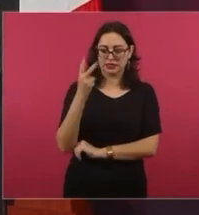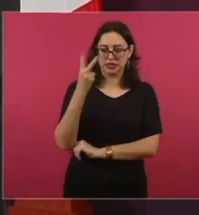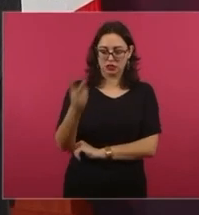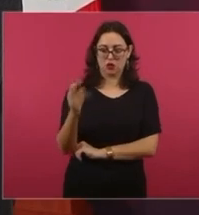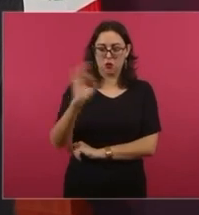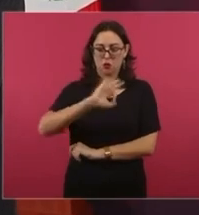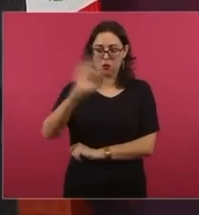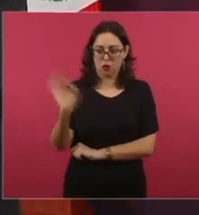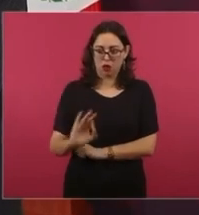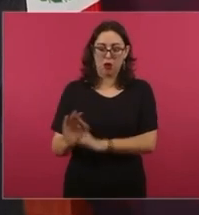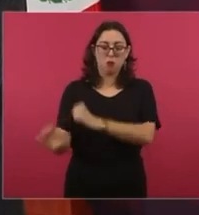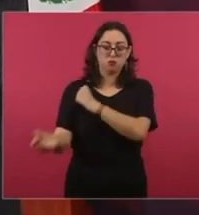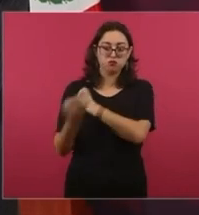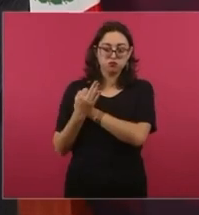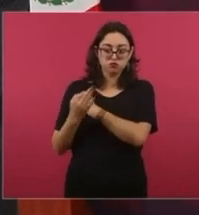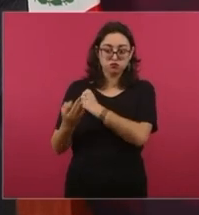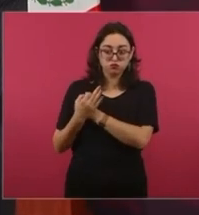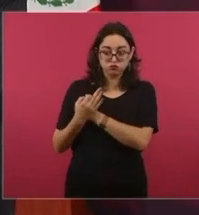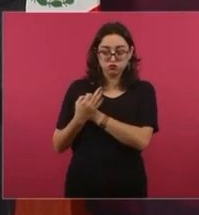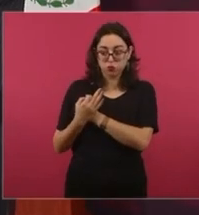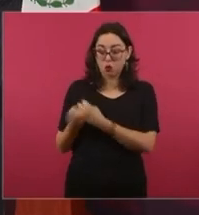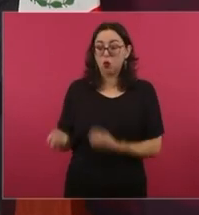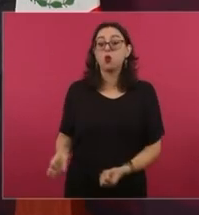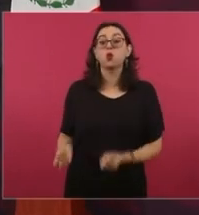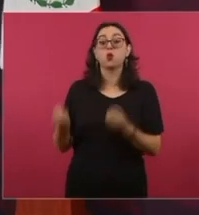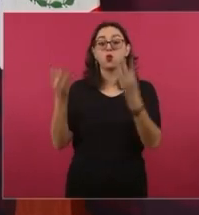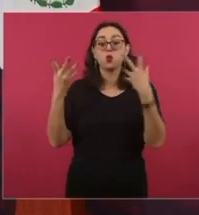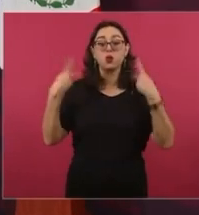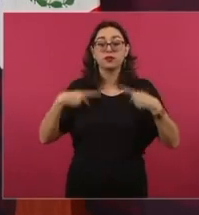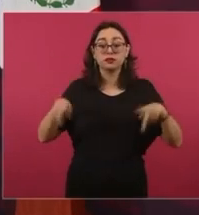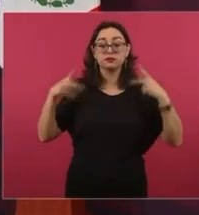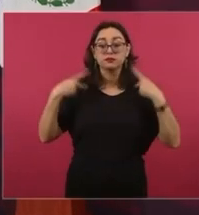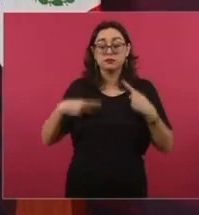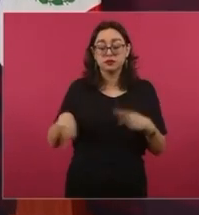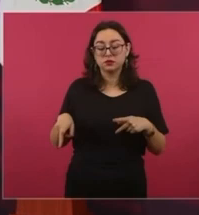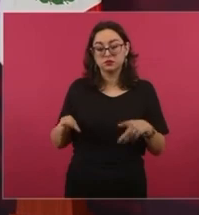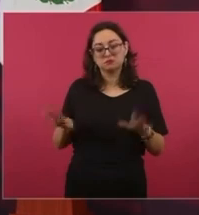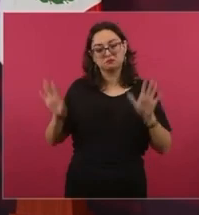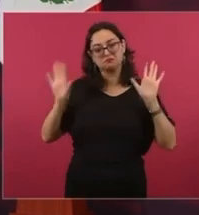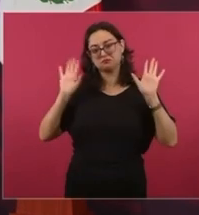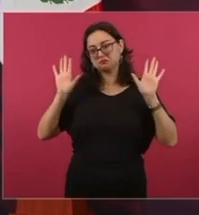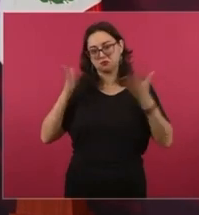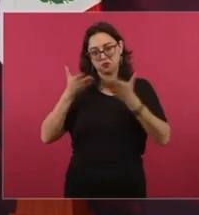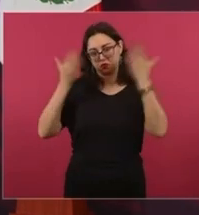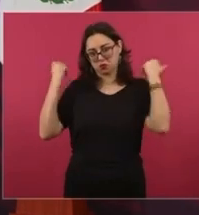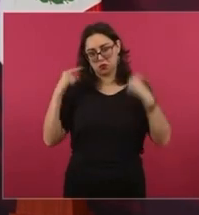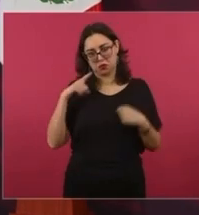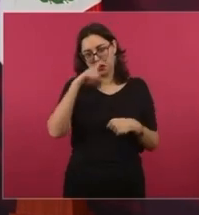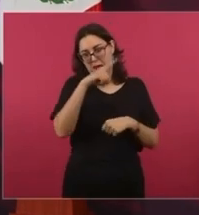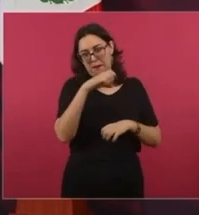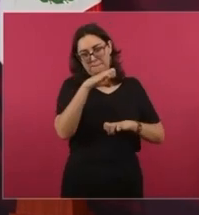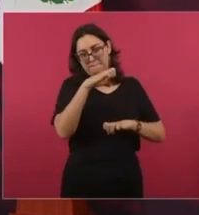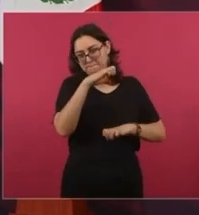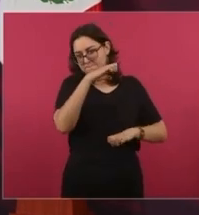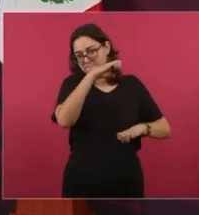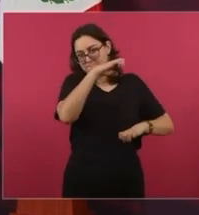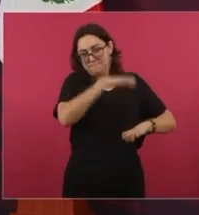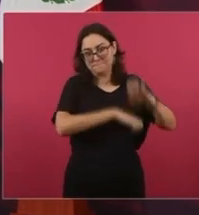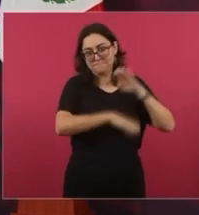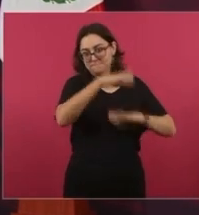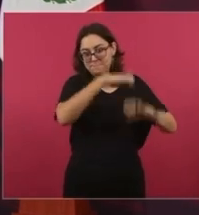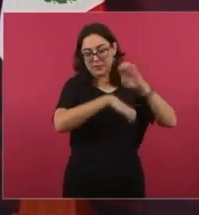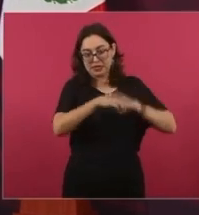esas cuentas solamente las empresas encuestadoras que hacen